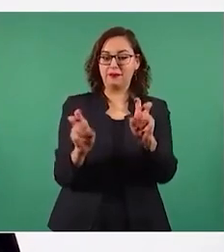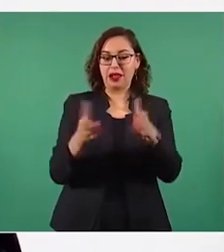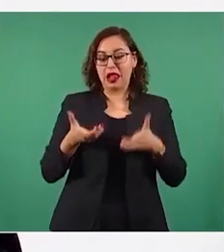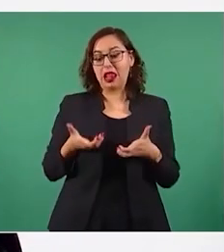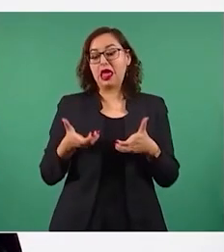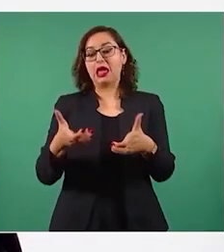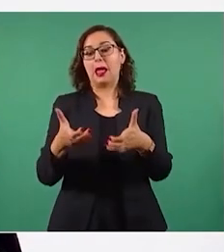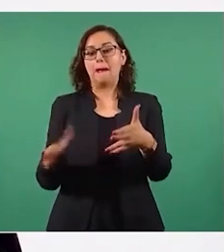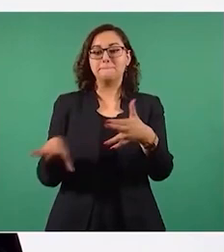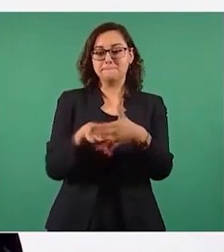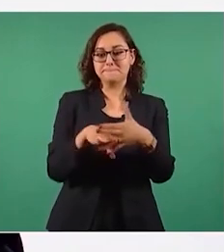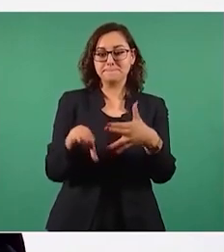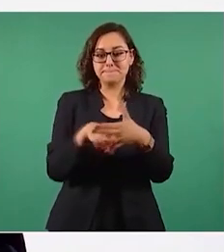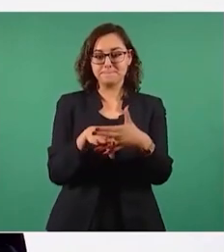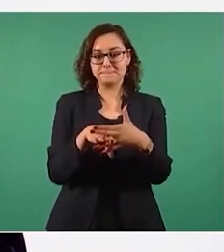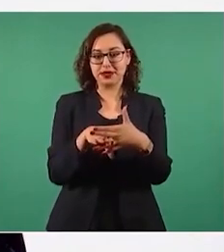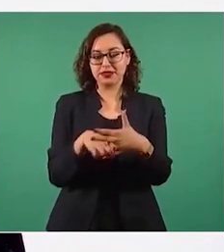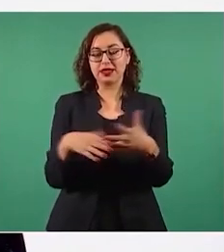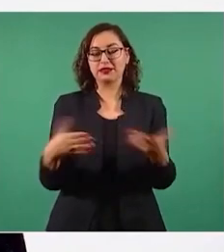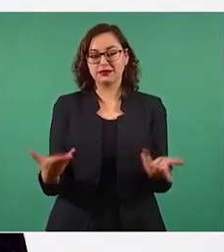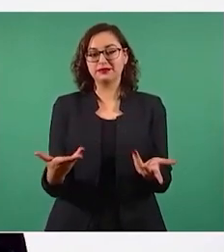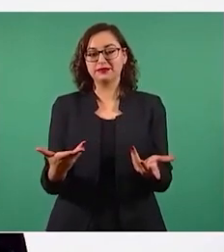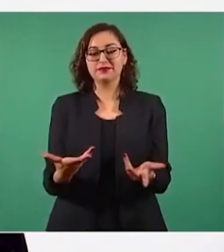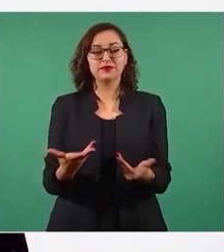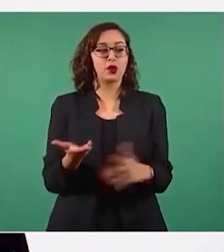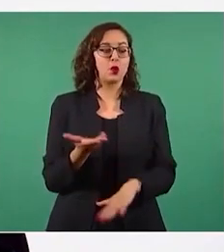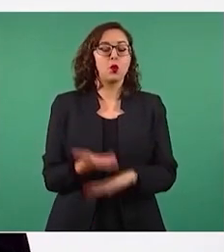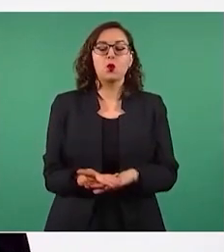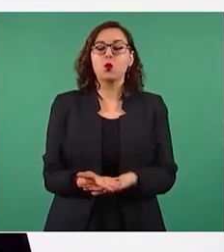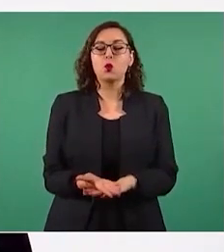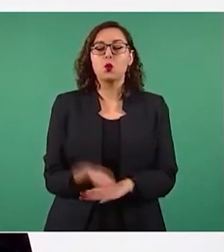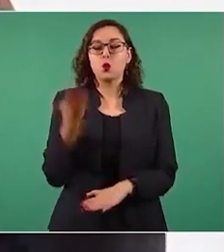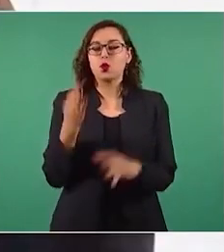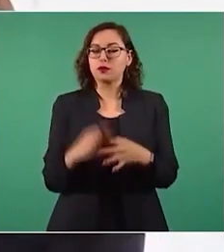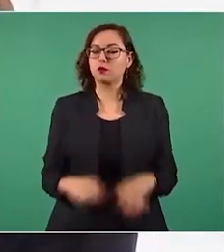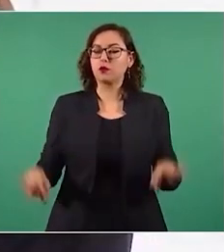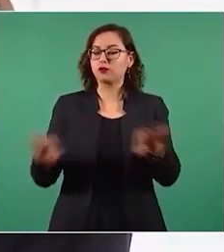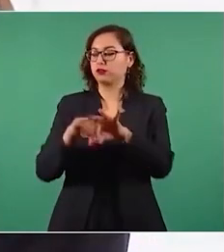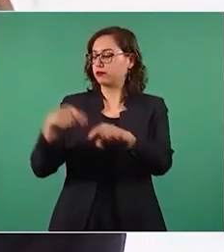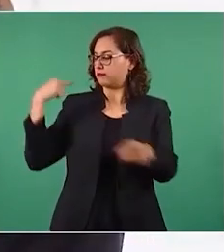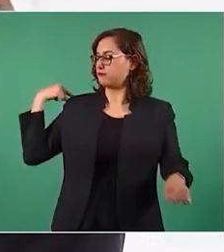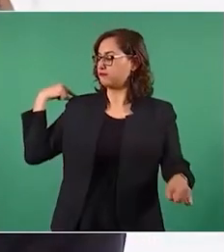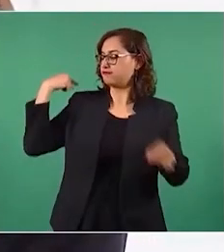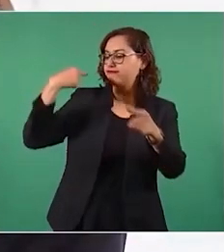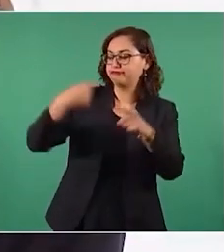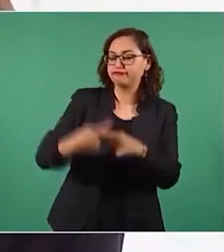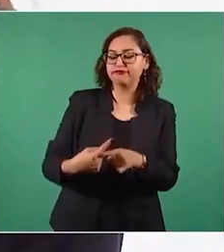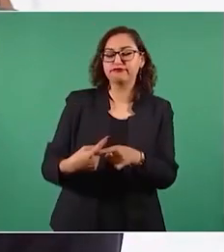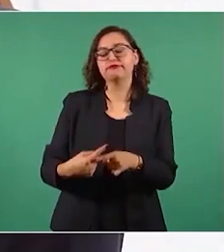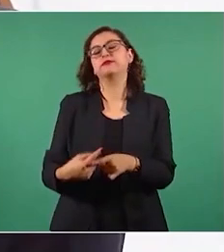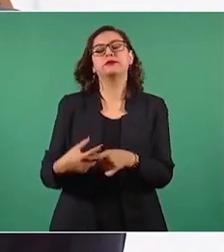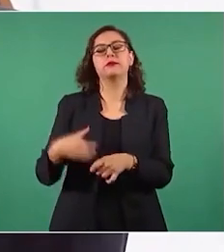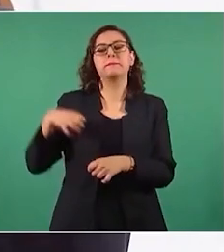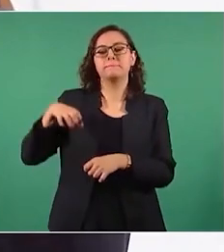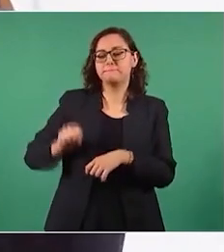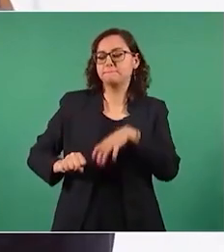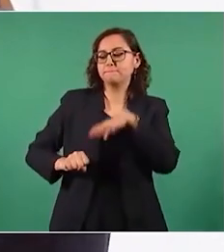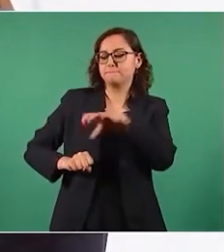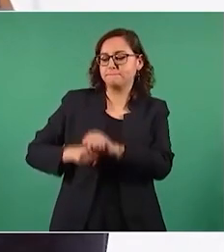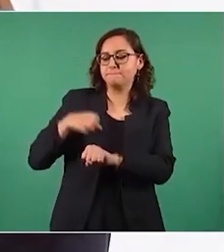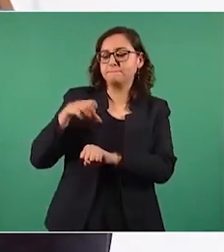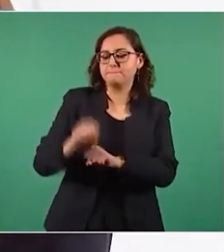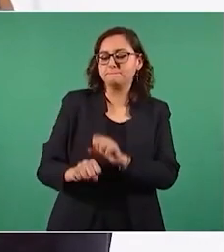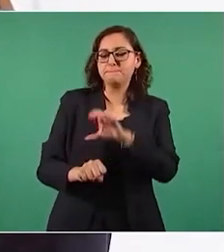del camino es tan importante lo logrado hasta ahora en este